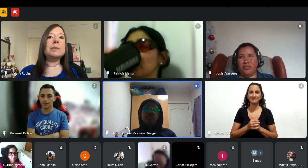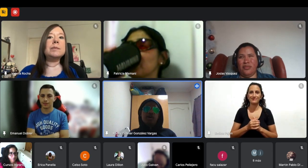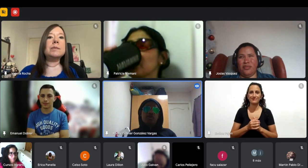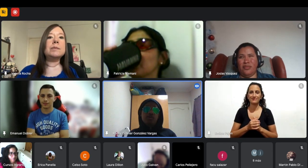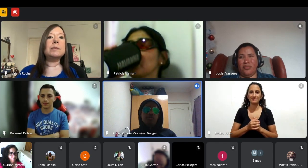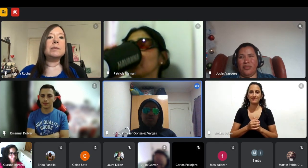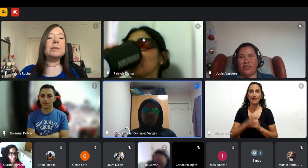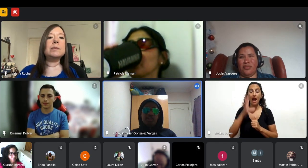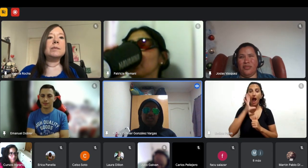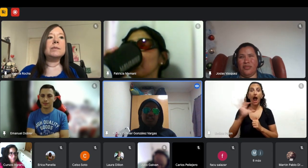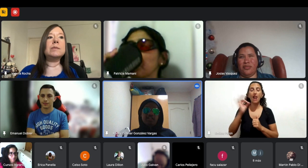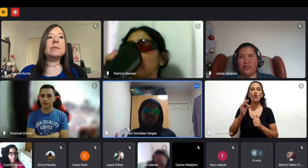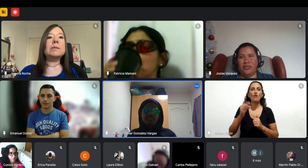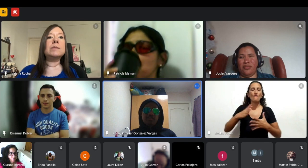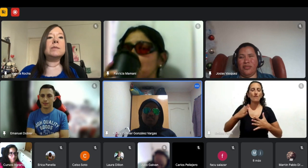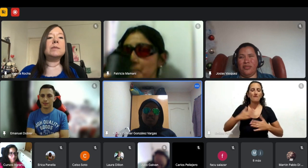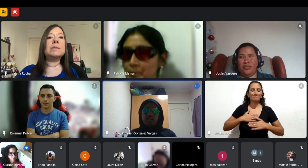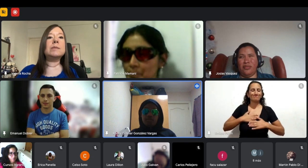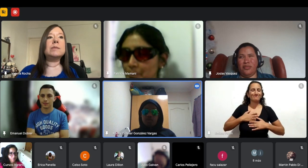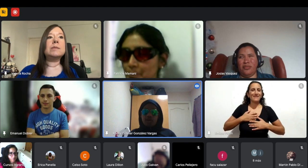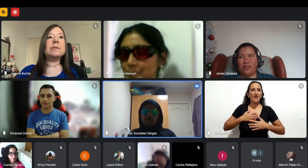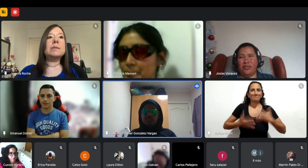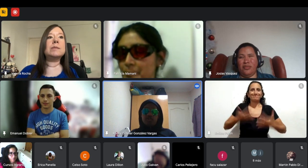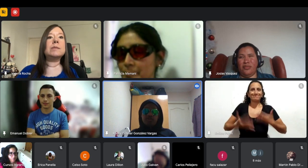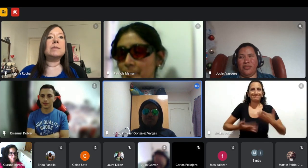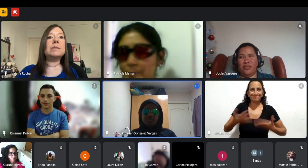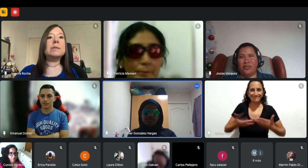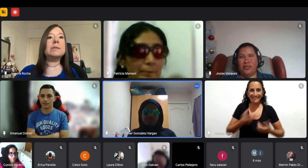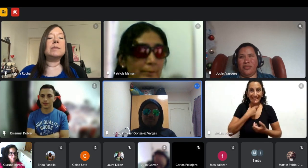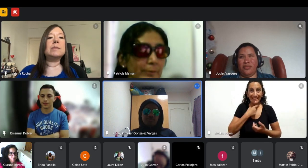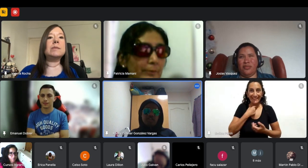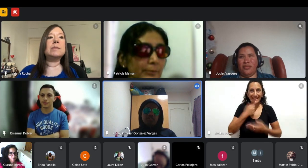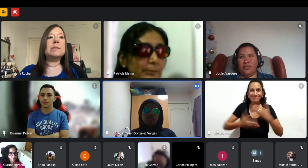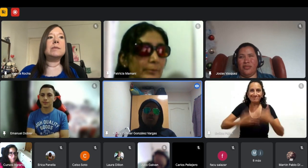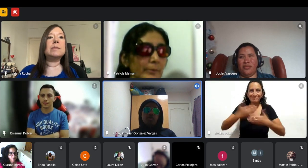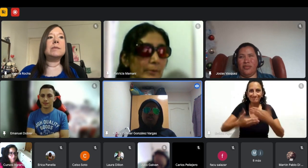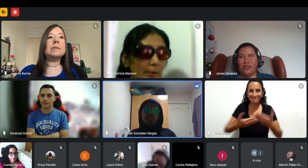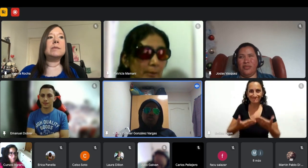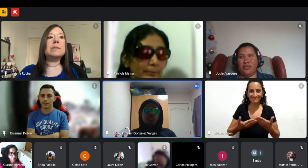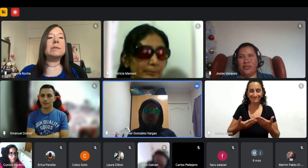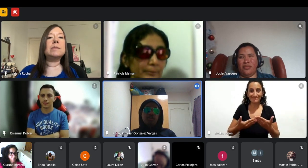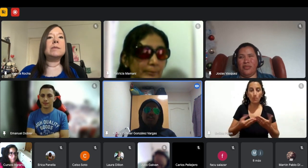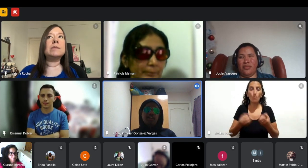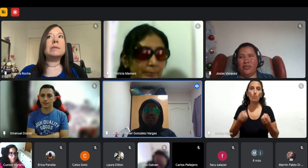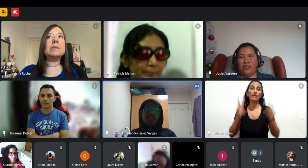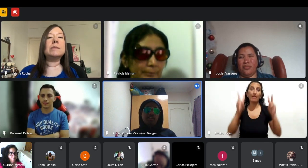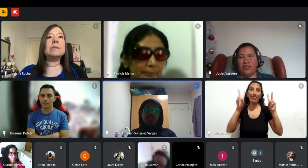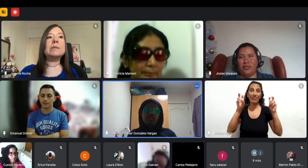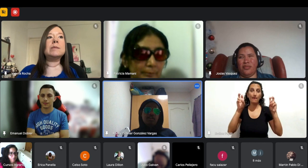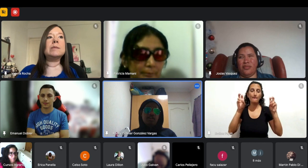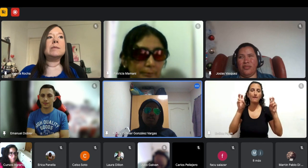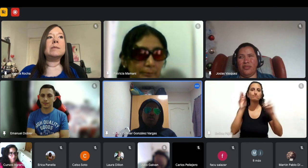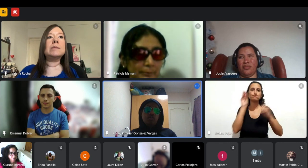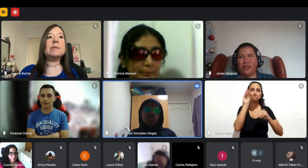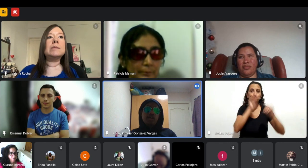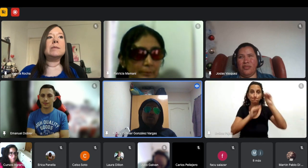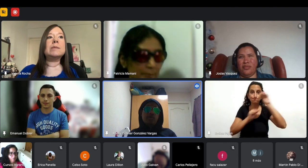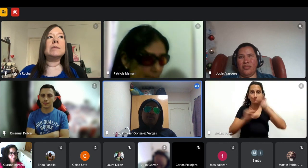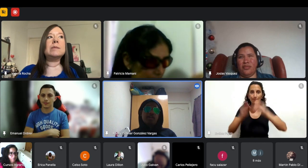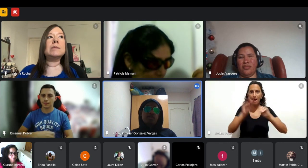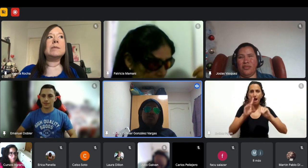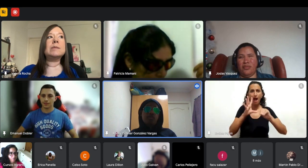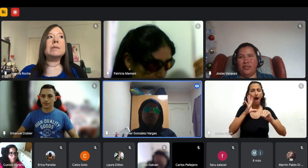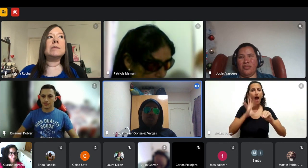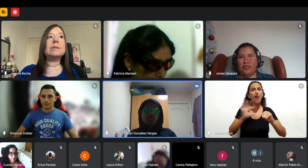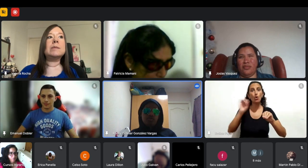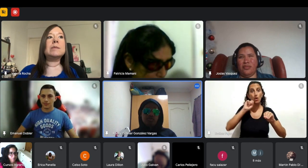motivador porque la programación es algo bonito solo que una que